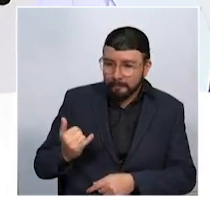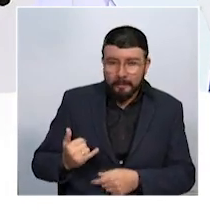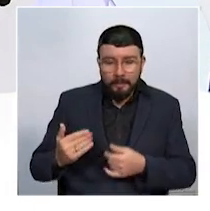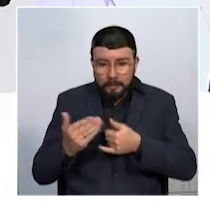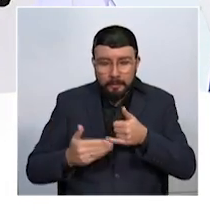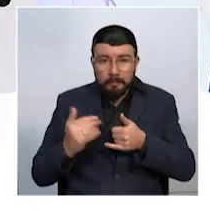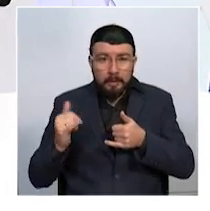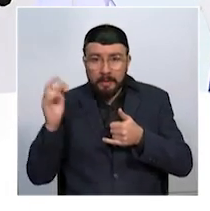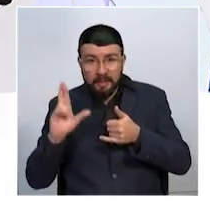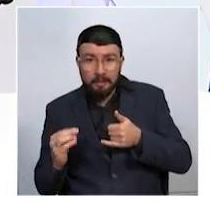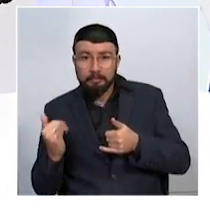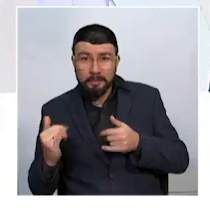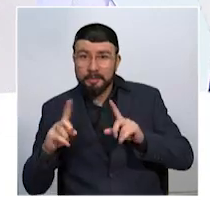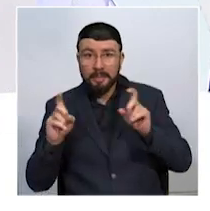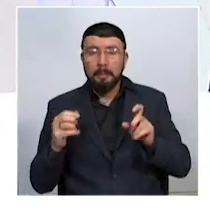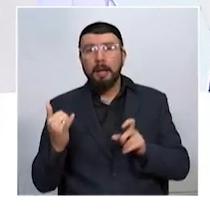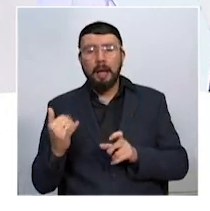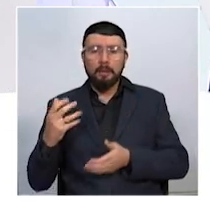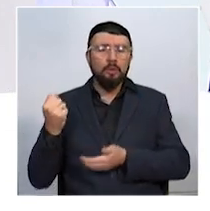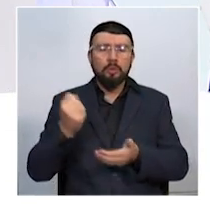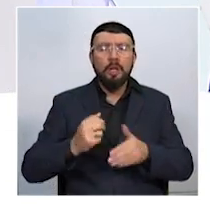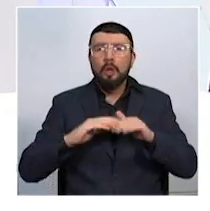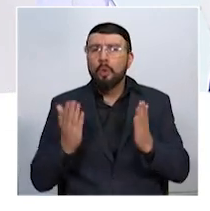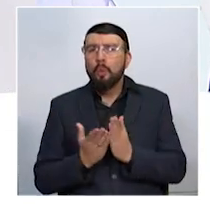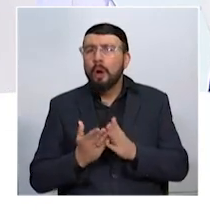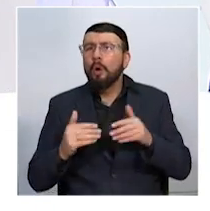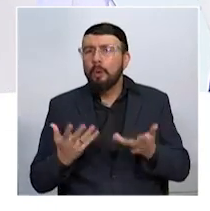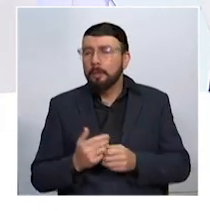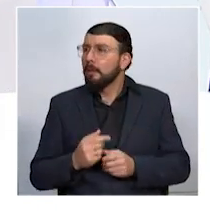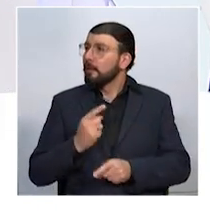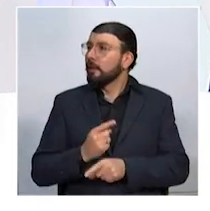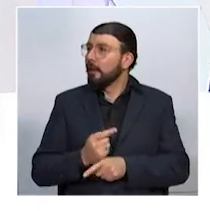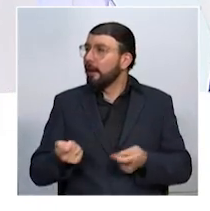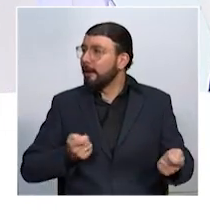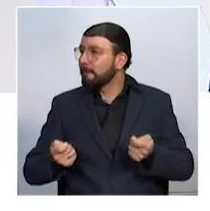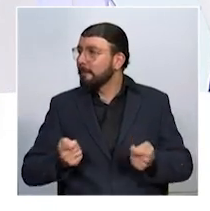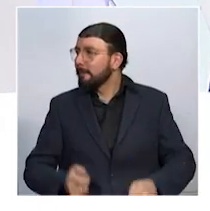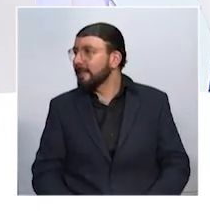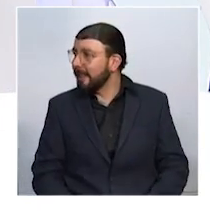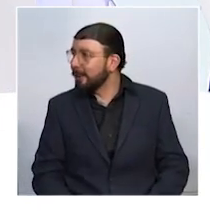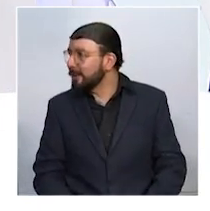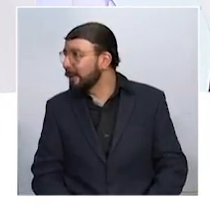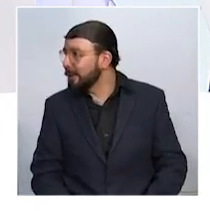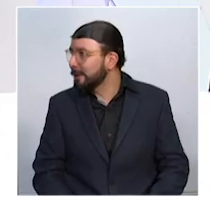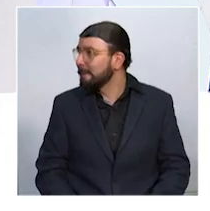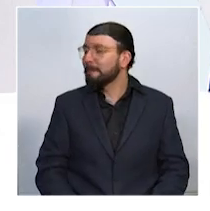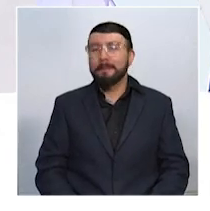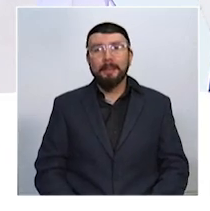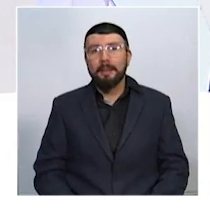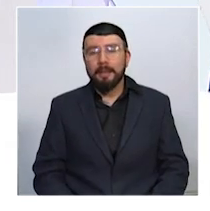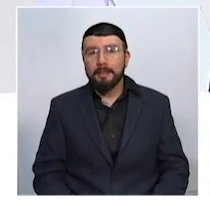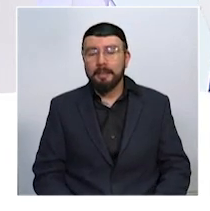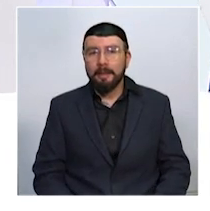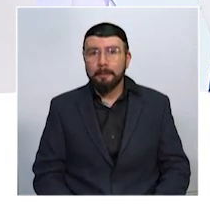frente al tema de inversión educativa. Y miremos y empecemos entonces por el departamento de Caldas. 150 mil millones de pesos se